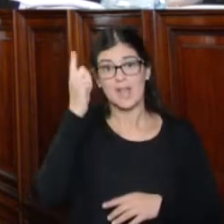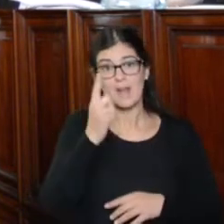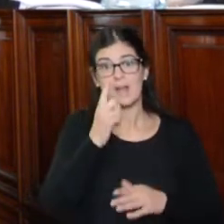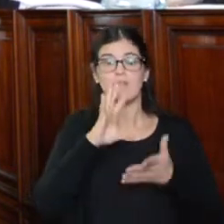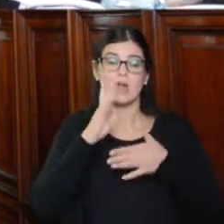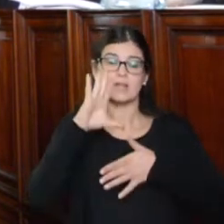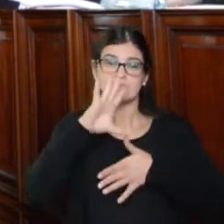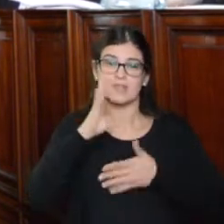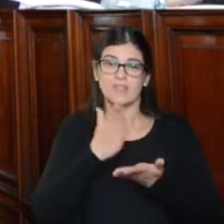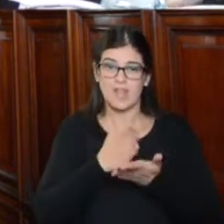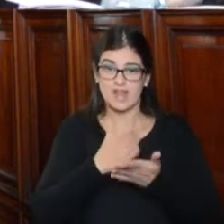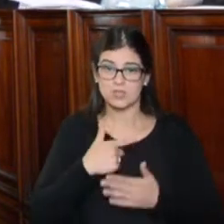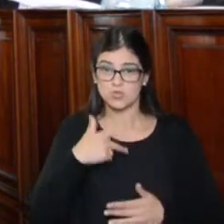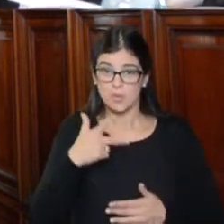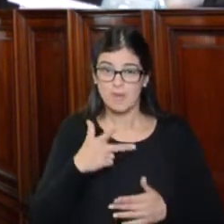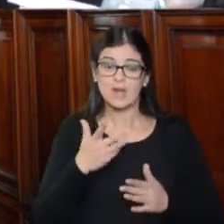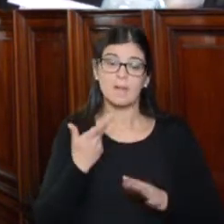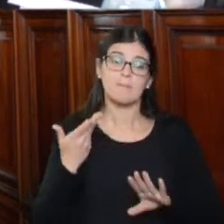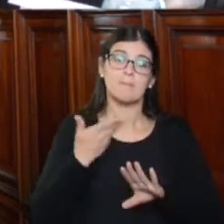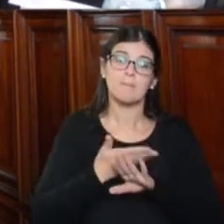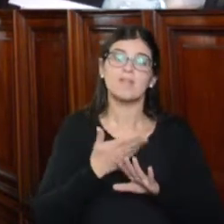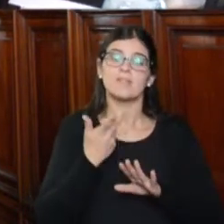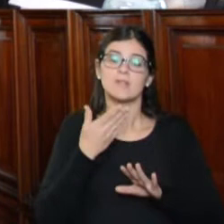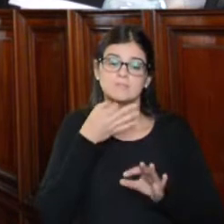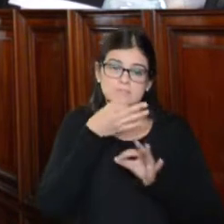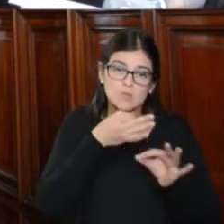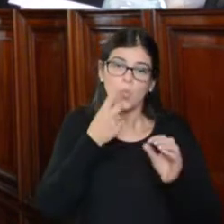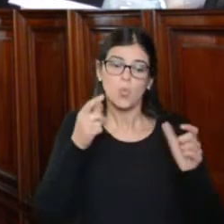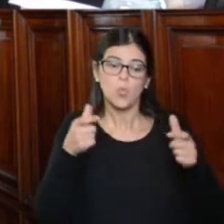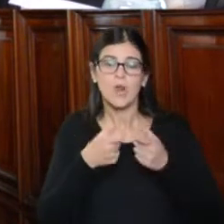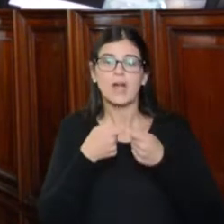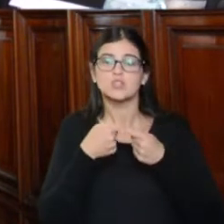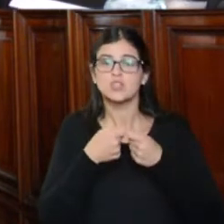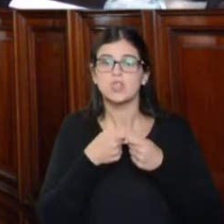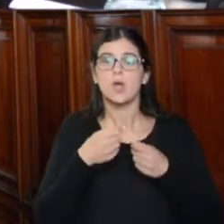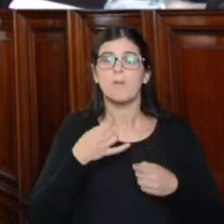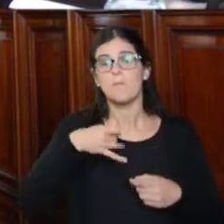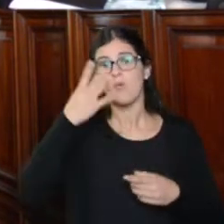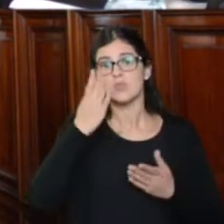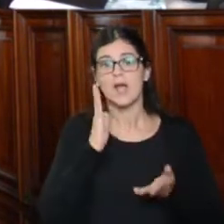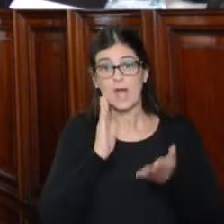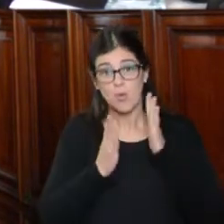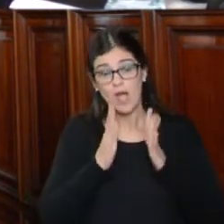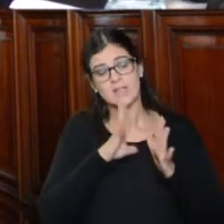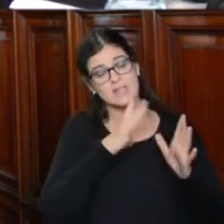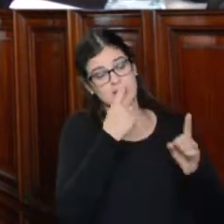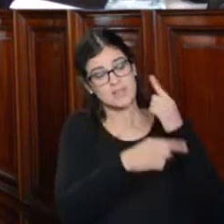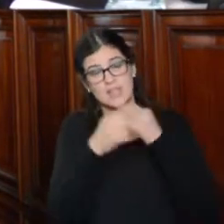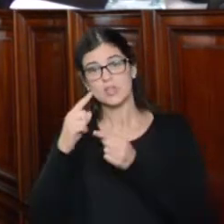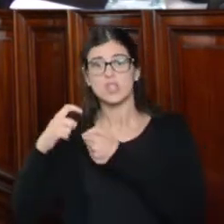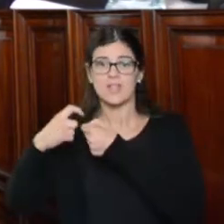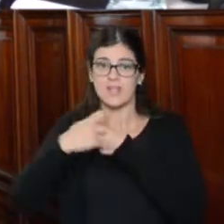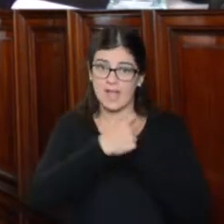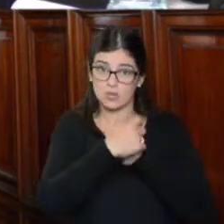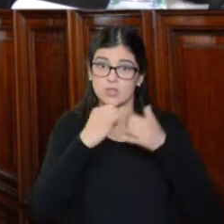Derechos Humanos, en virtud de las solicitudes formuladas por una asociación profesional de abogados y por distintos sindicatos.